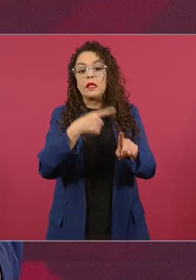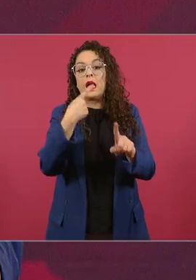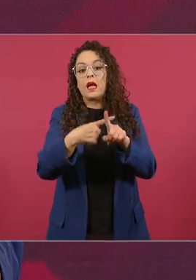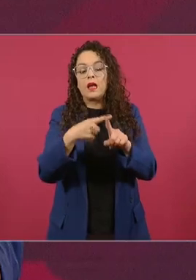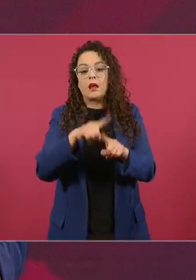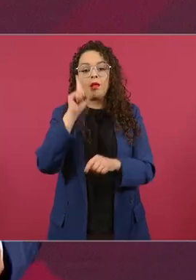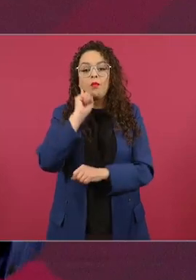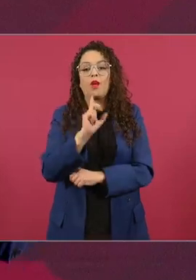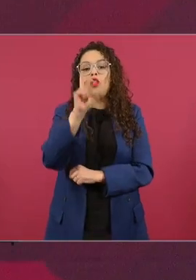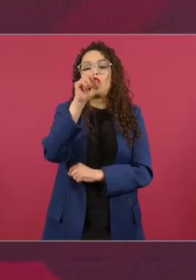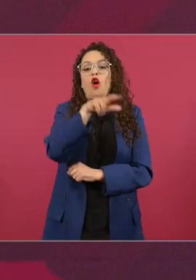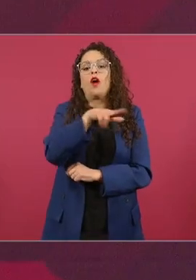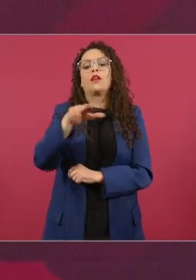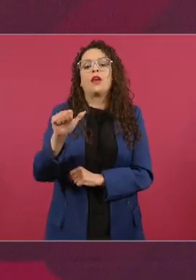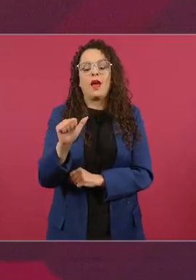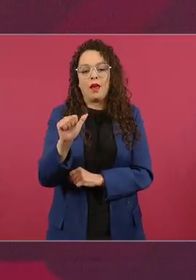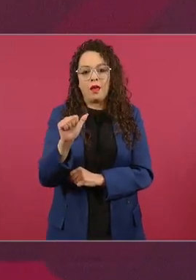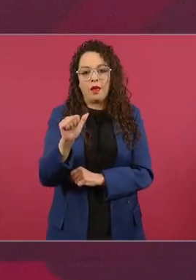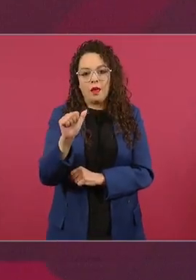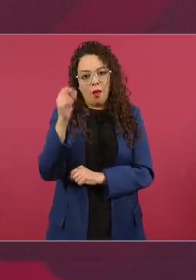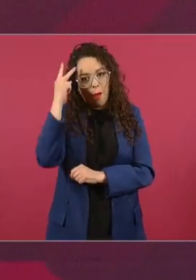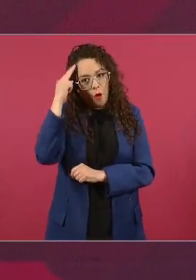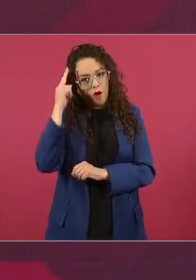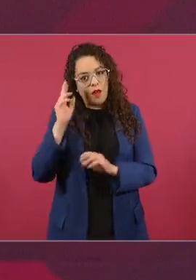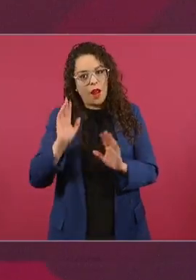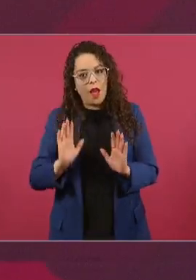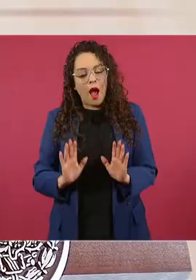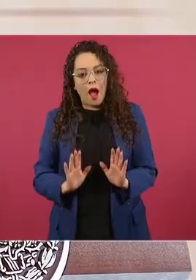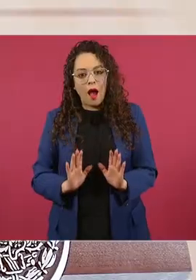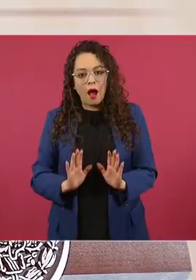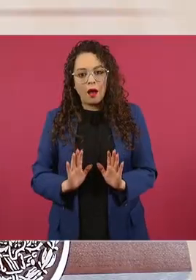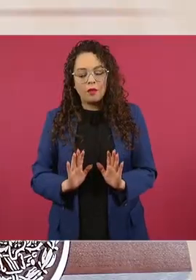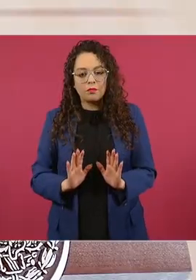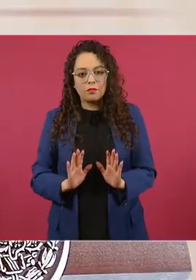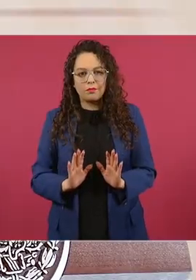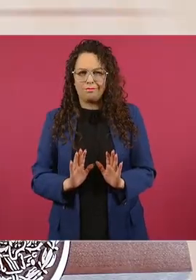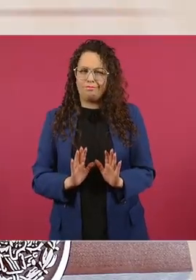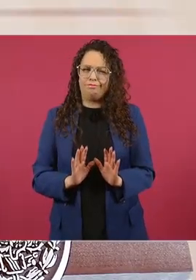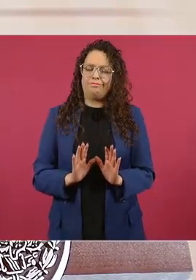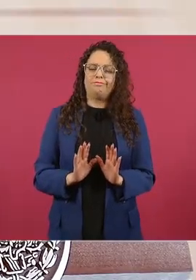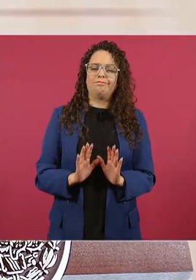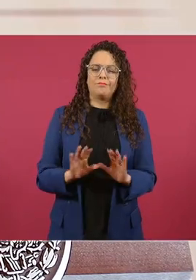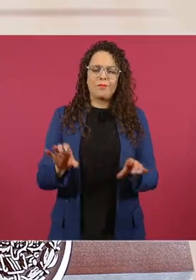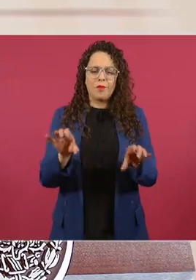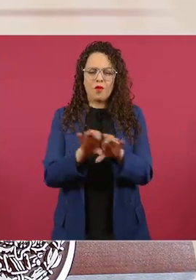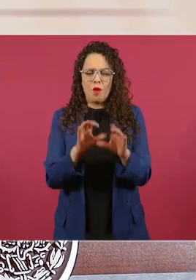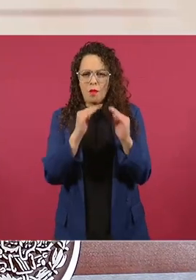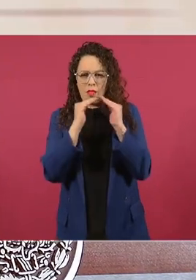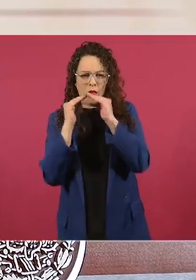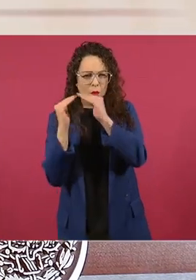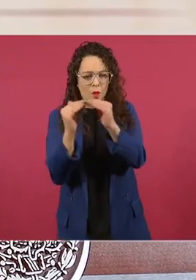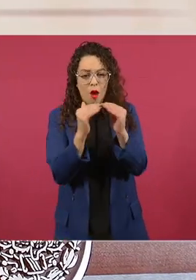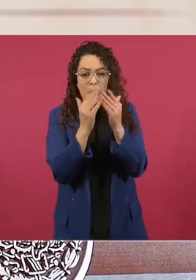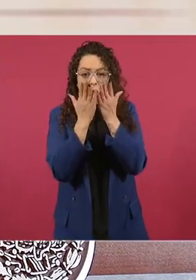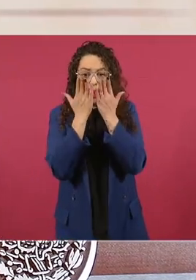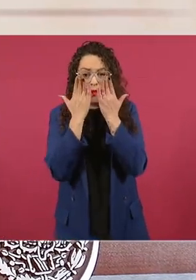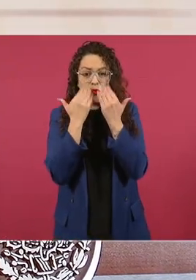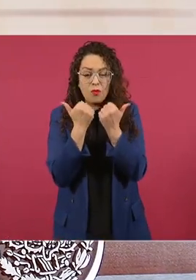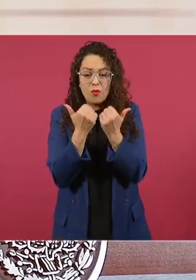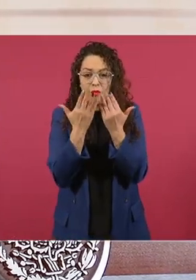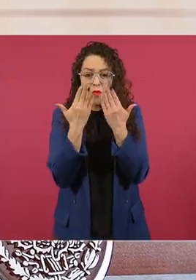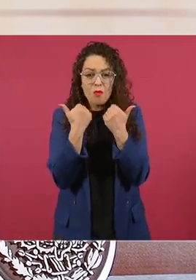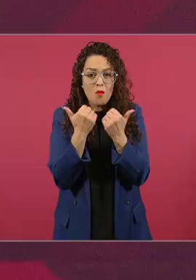y no hay democracia y lo mismo